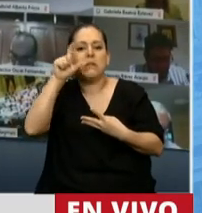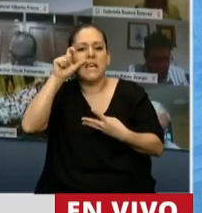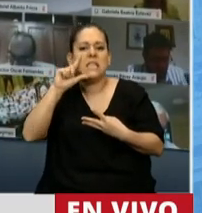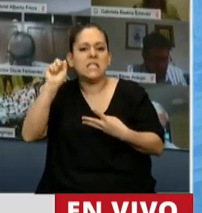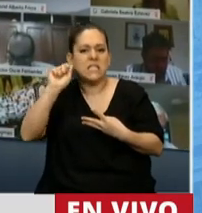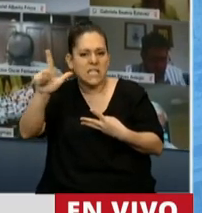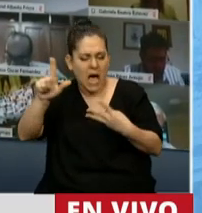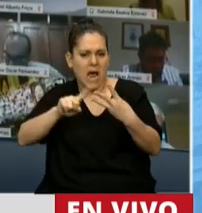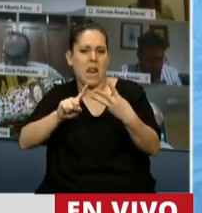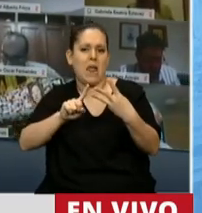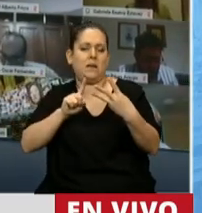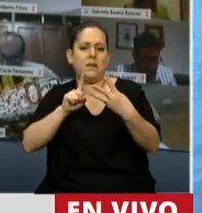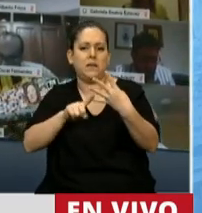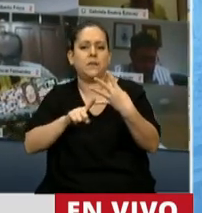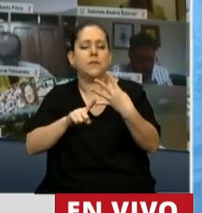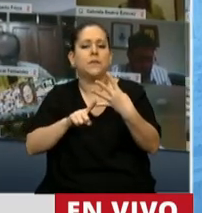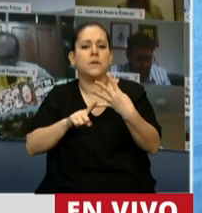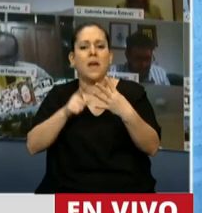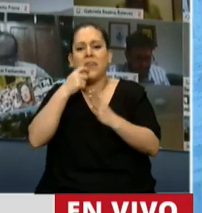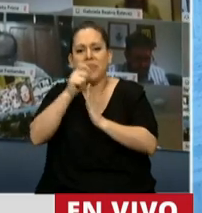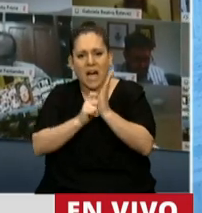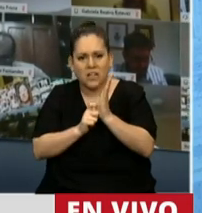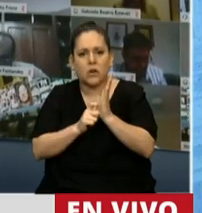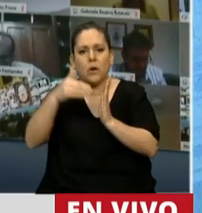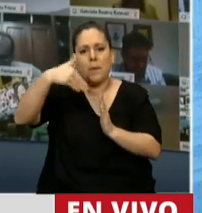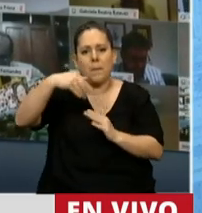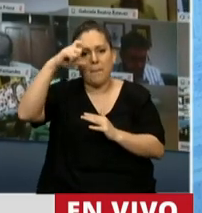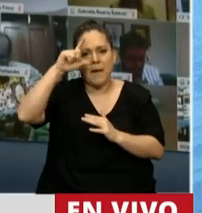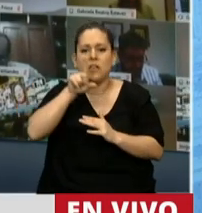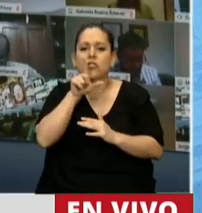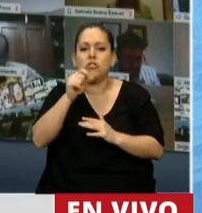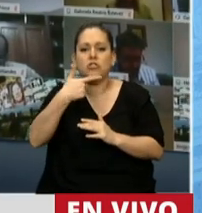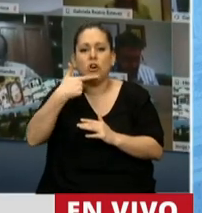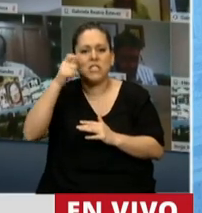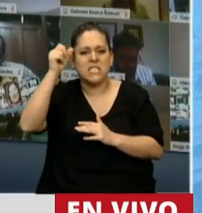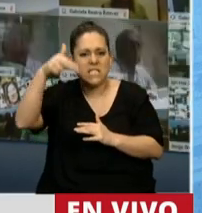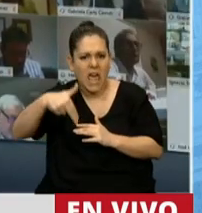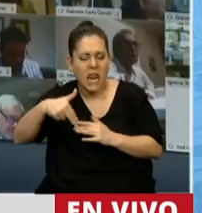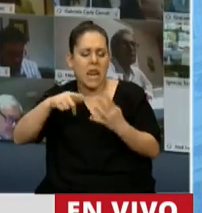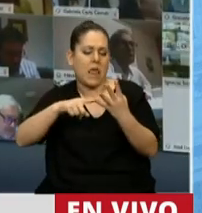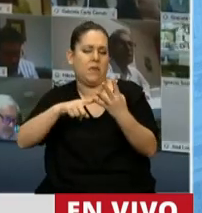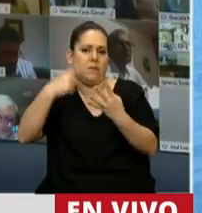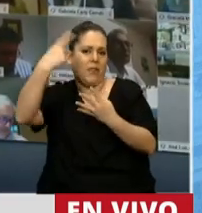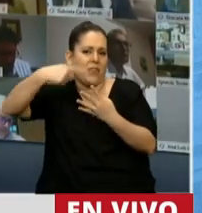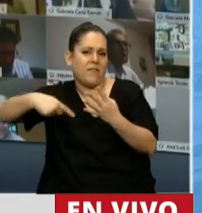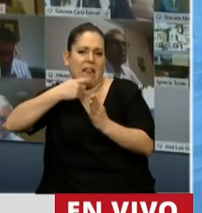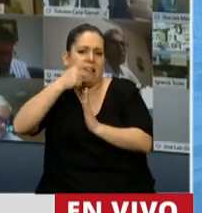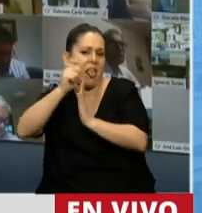batimétricos, datos metosén, que fueron incluso